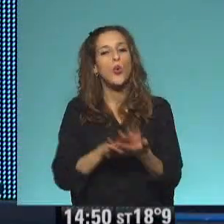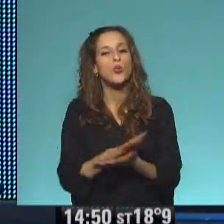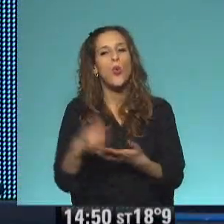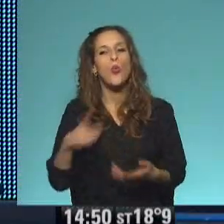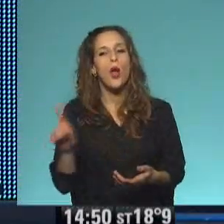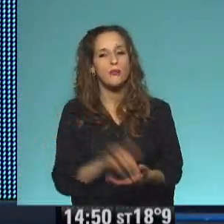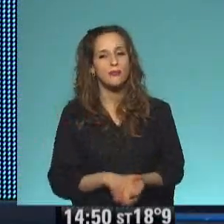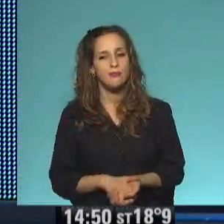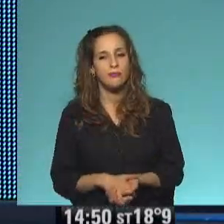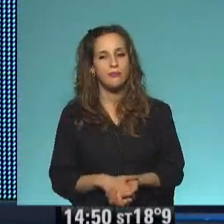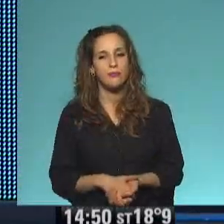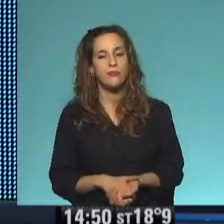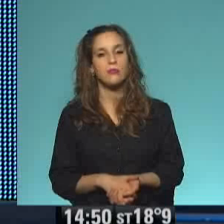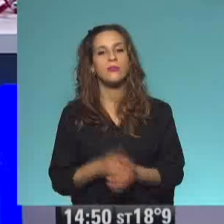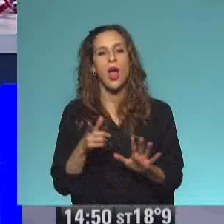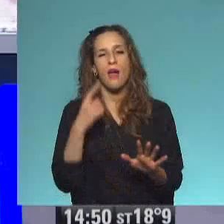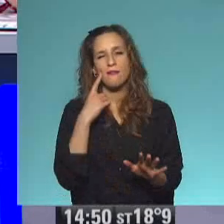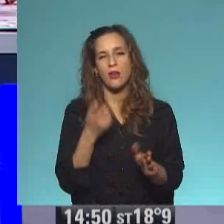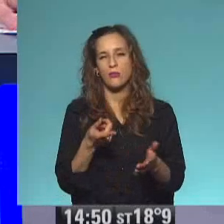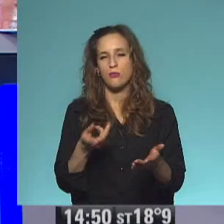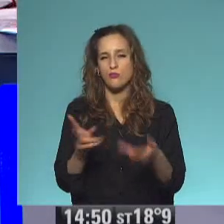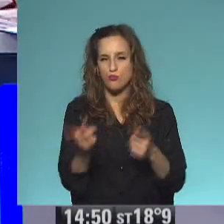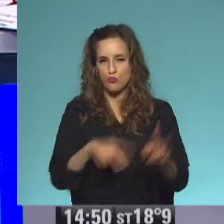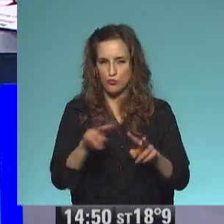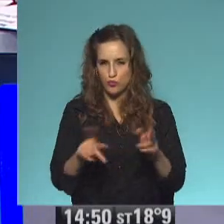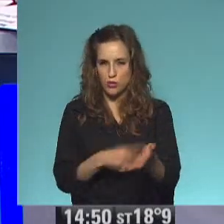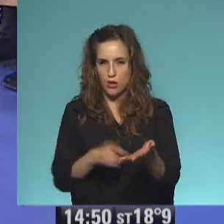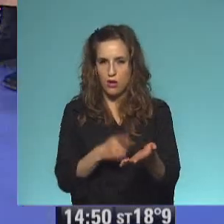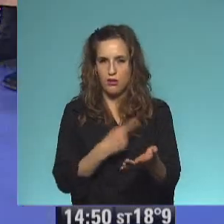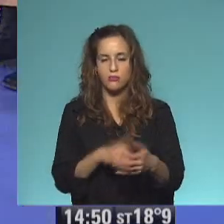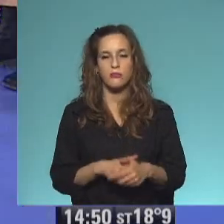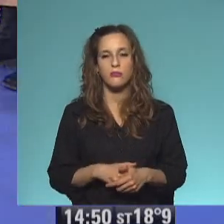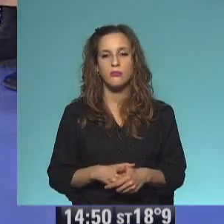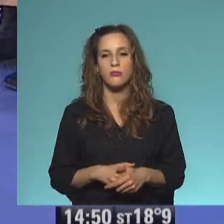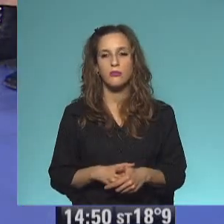Ah. Esperá. Volvamos a esa página del cuento. No me concentré. En ese momento.